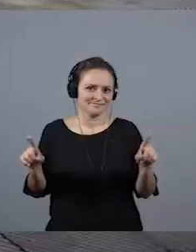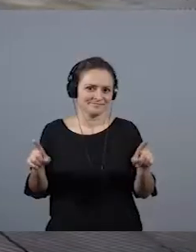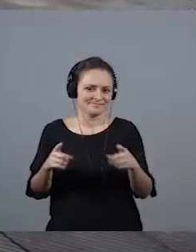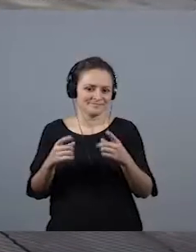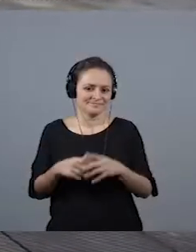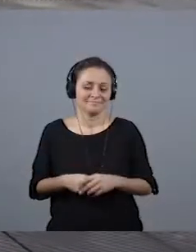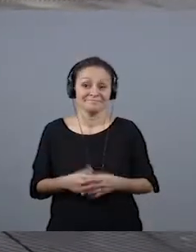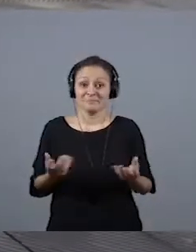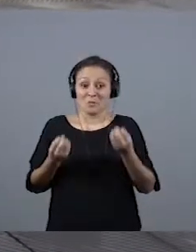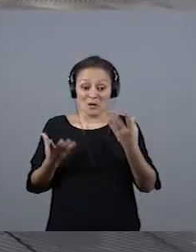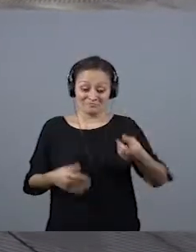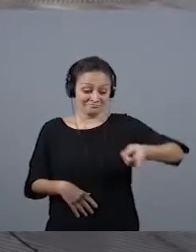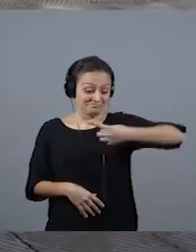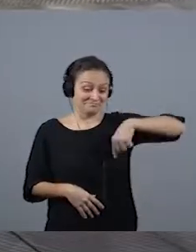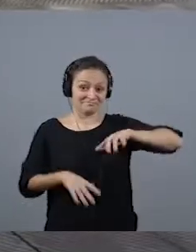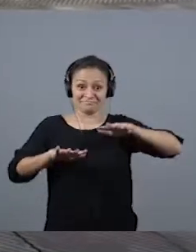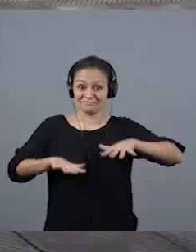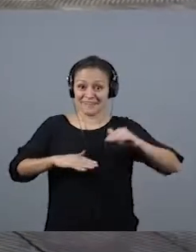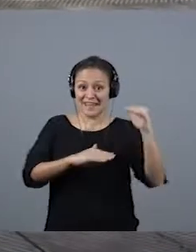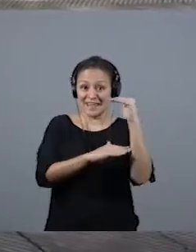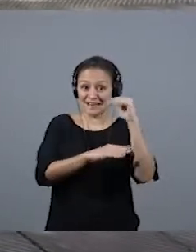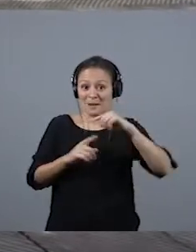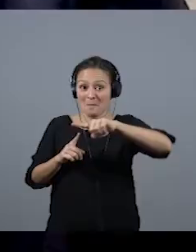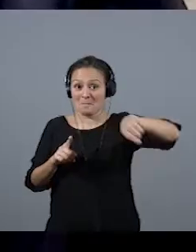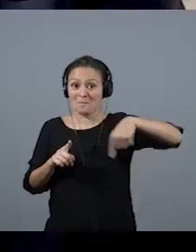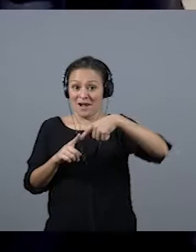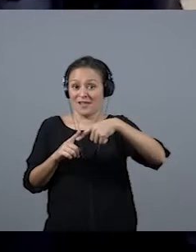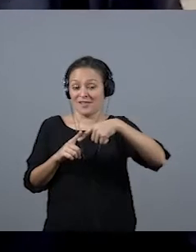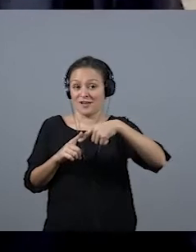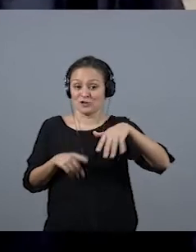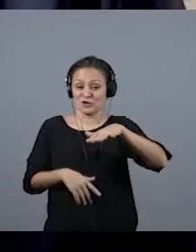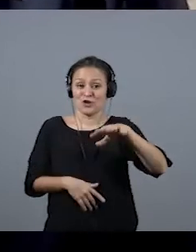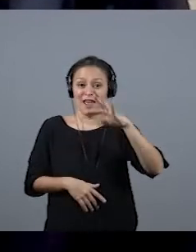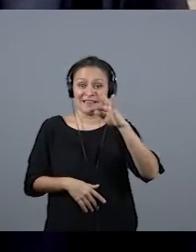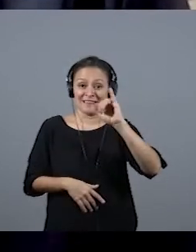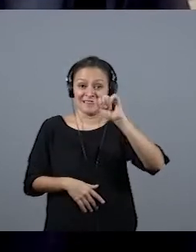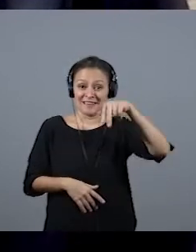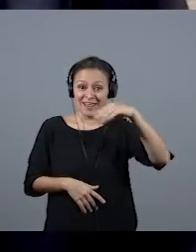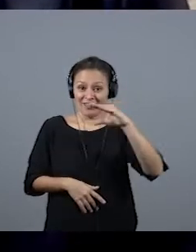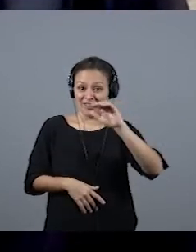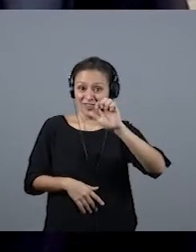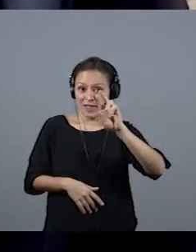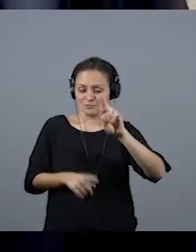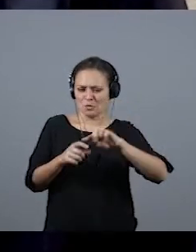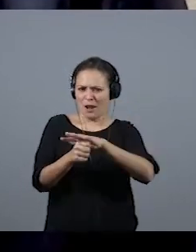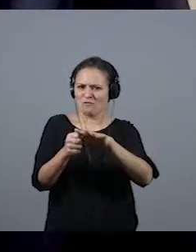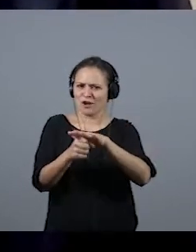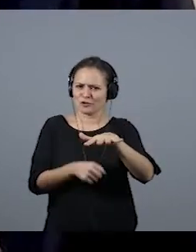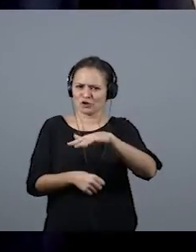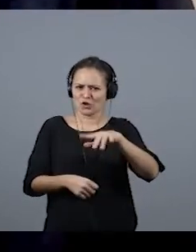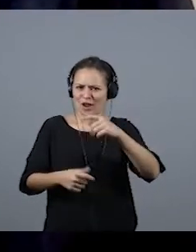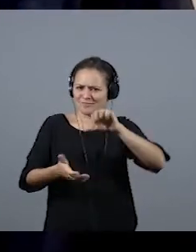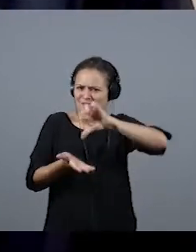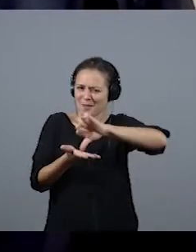Estamos aquí en esta iglesia, en esta plaza de la iglesia de Tince, un barrio de la capital tinerpeña,